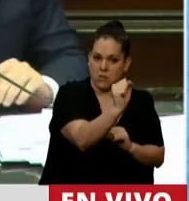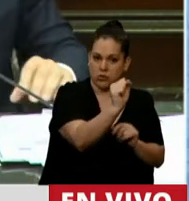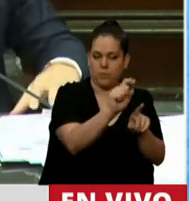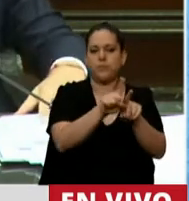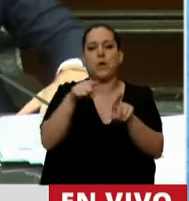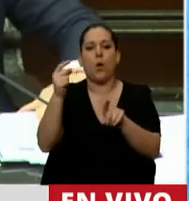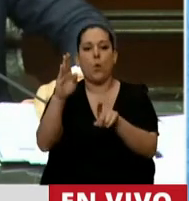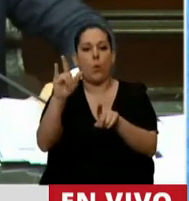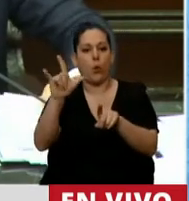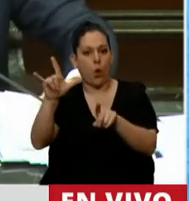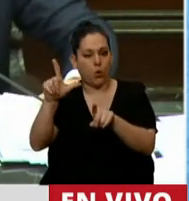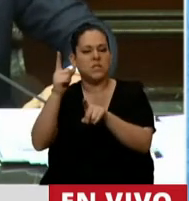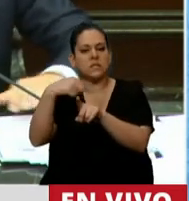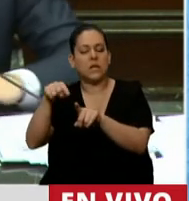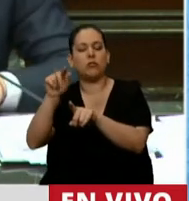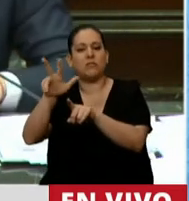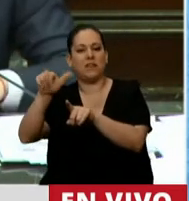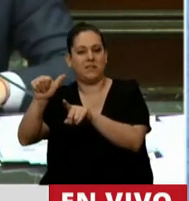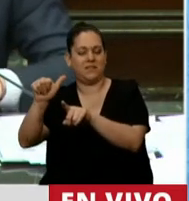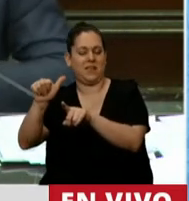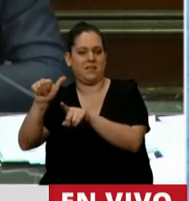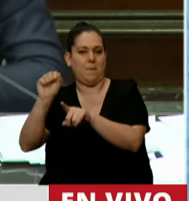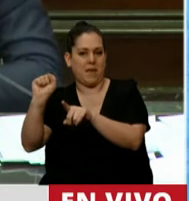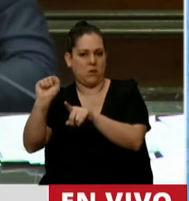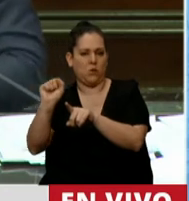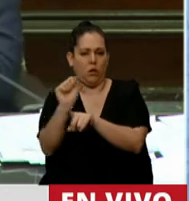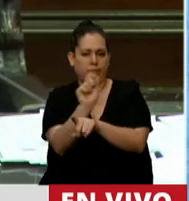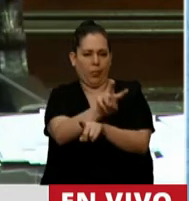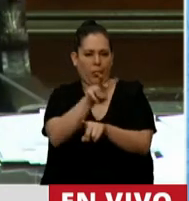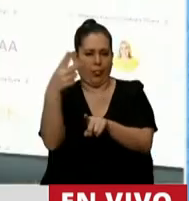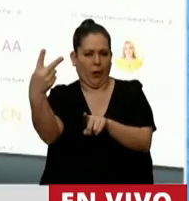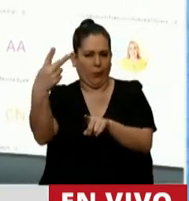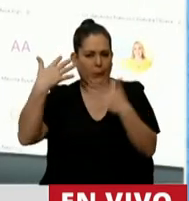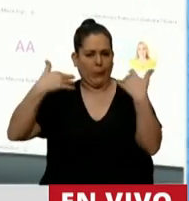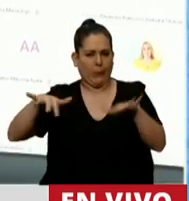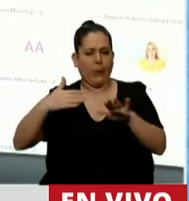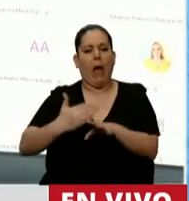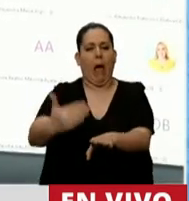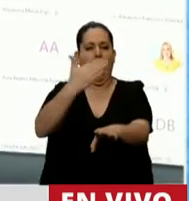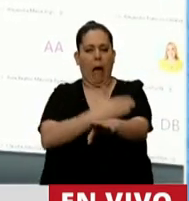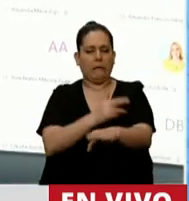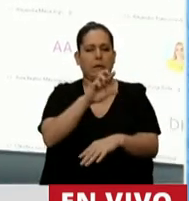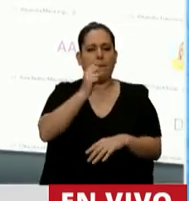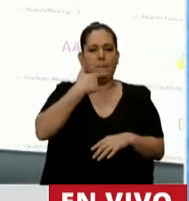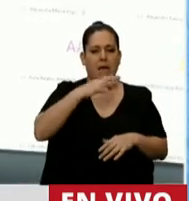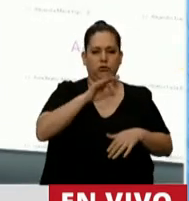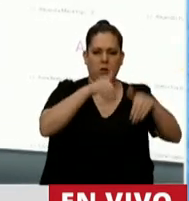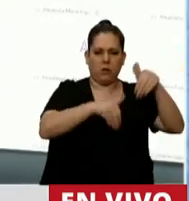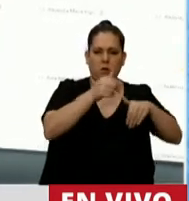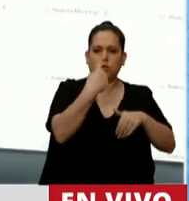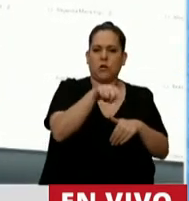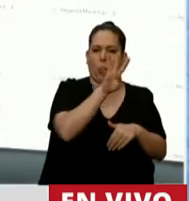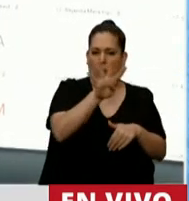a 135 pesos. Una brecha cambiaria de casi el doble. No hablemos de que antes de las PASO estaba a 44 pesos. Esa es otra historia.